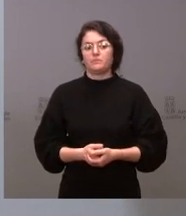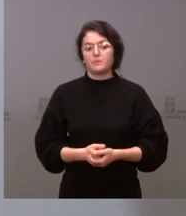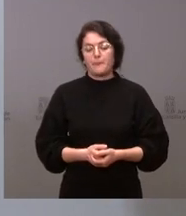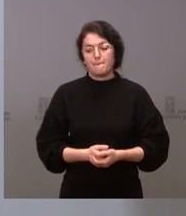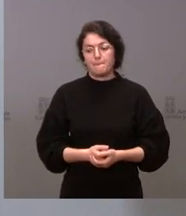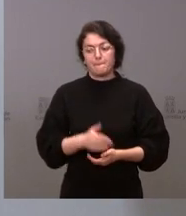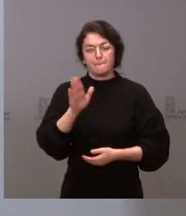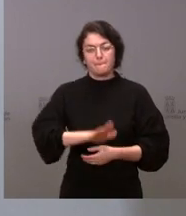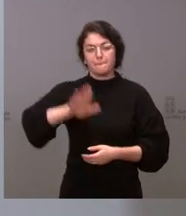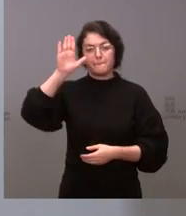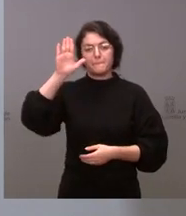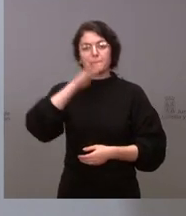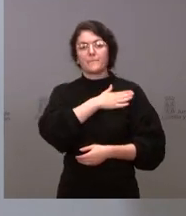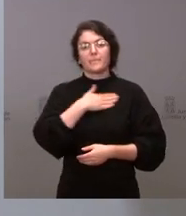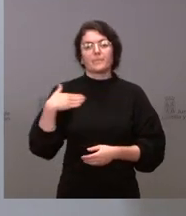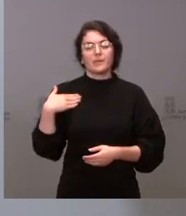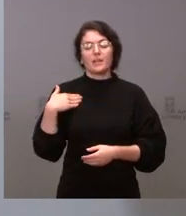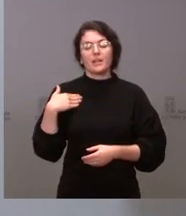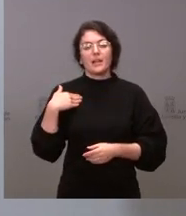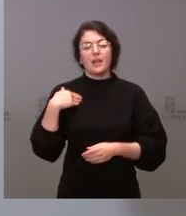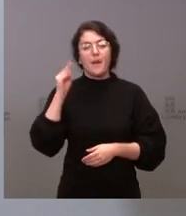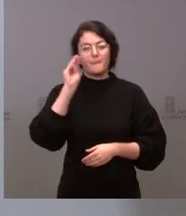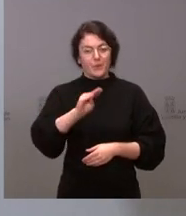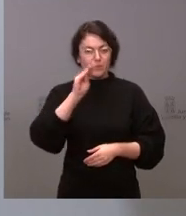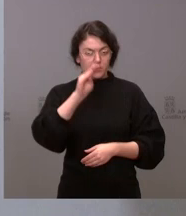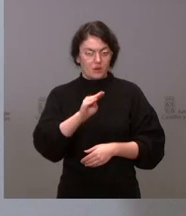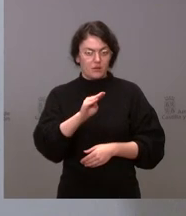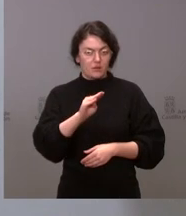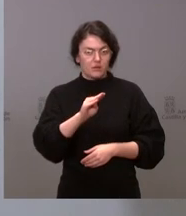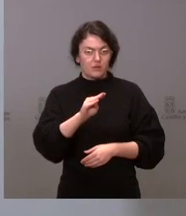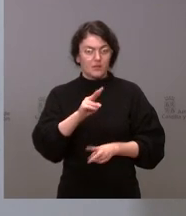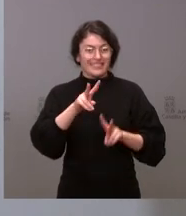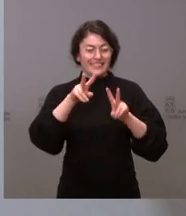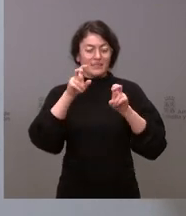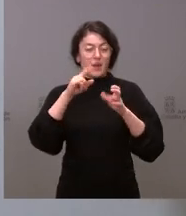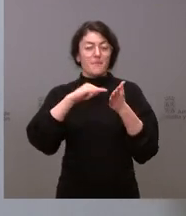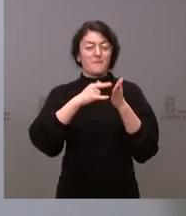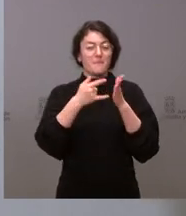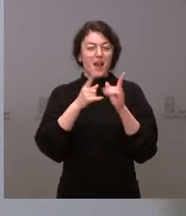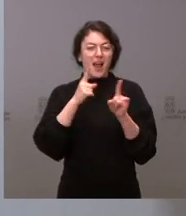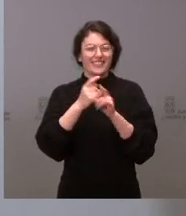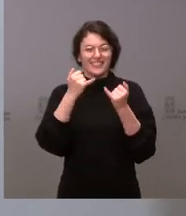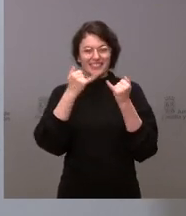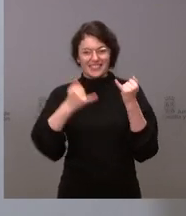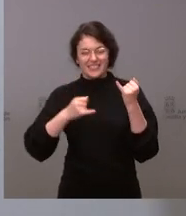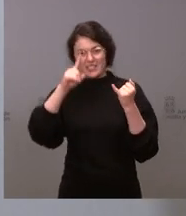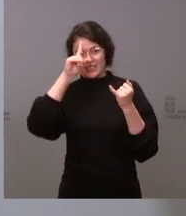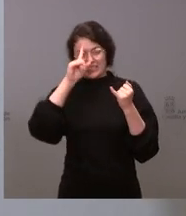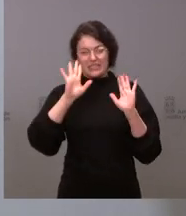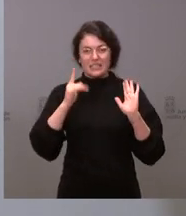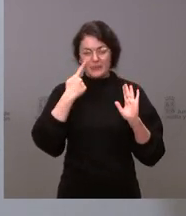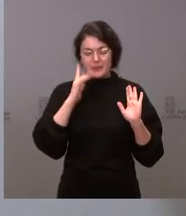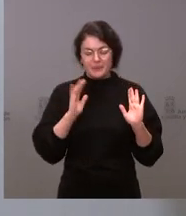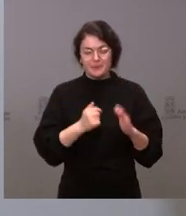Sí, yo quería preguntarle aquí, presidente. Tenía varias preguntas sobre el plan anticrisis. No sé si nos puede, porque a lo mejor no me ha quedado muy claro.